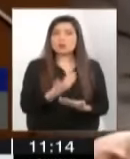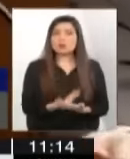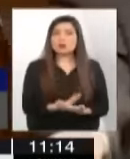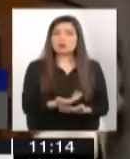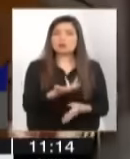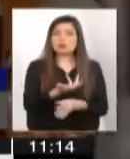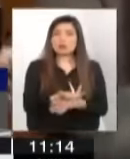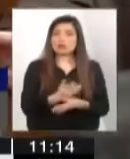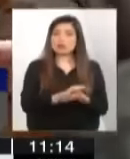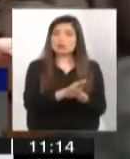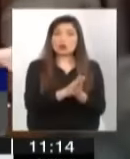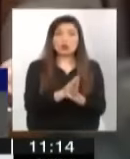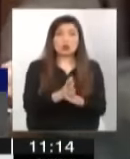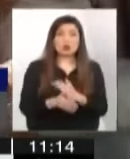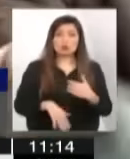esto,